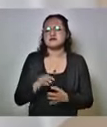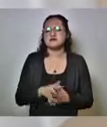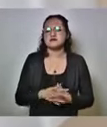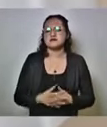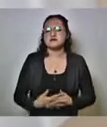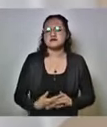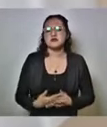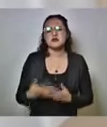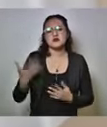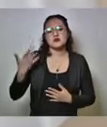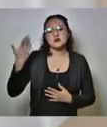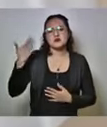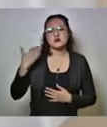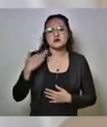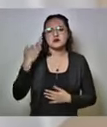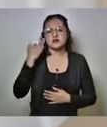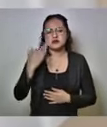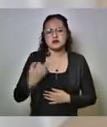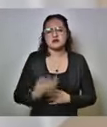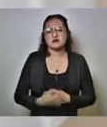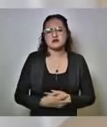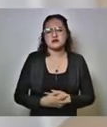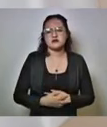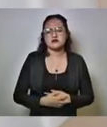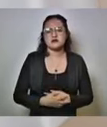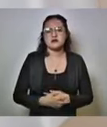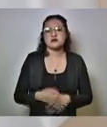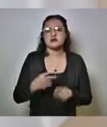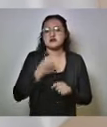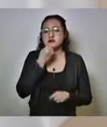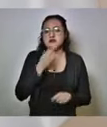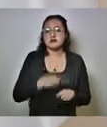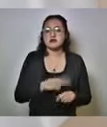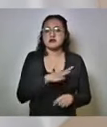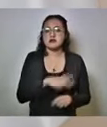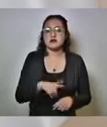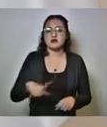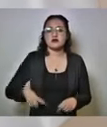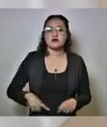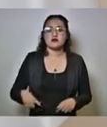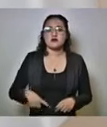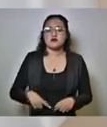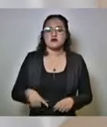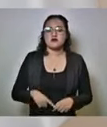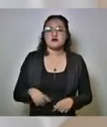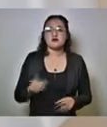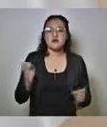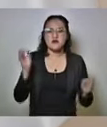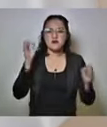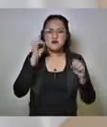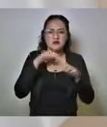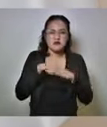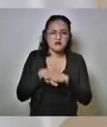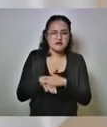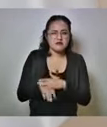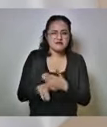en ese tiempo lo que era la secretaría general de gobierno era muy oscuro